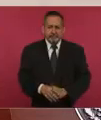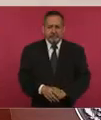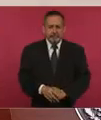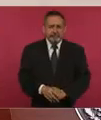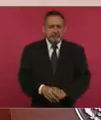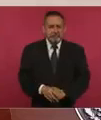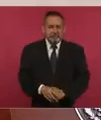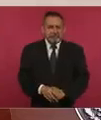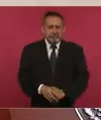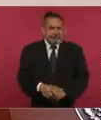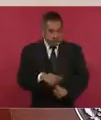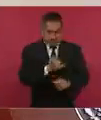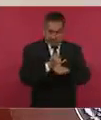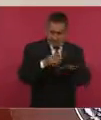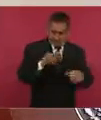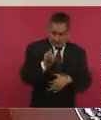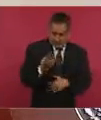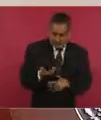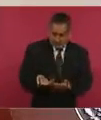¿Hay esa información?